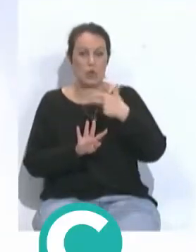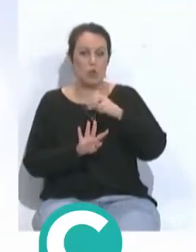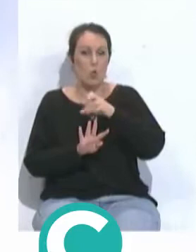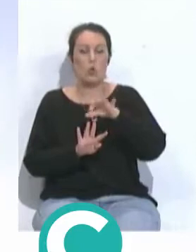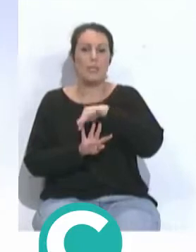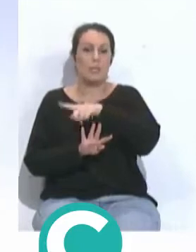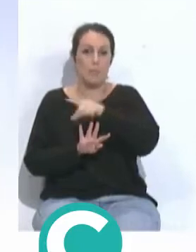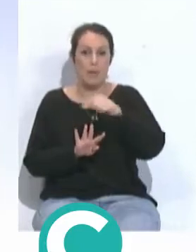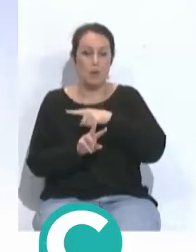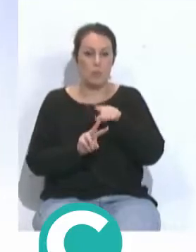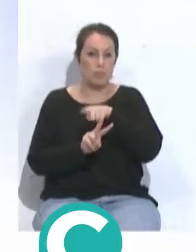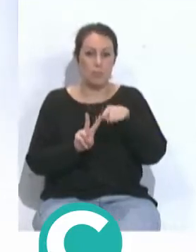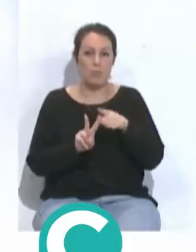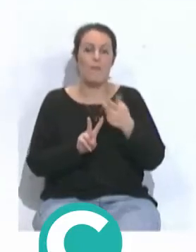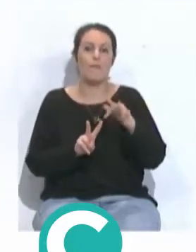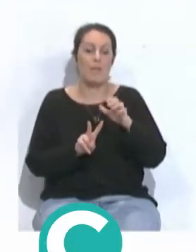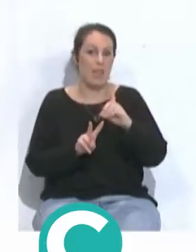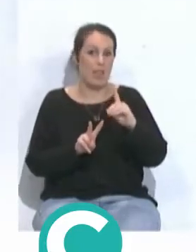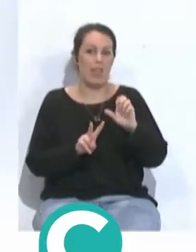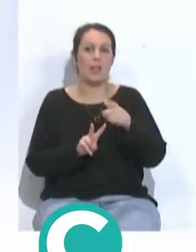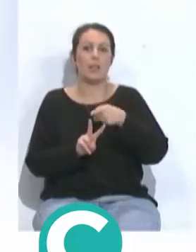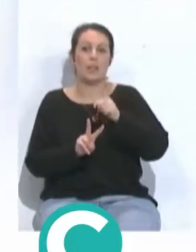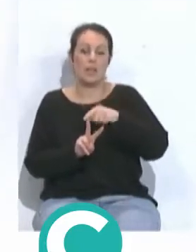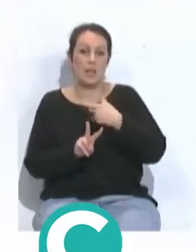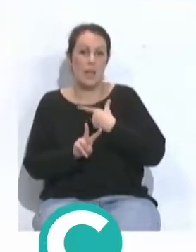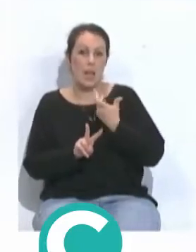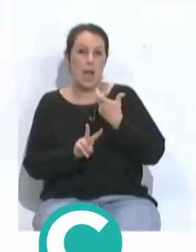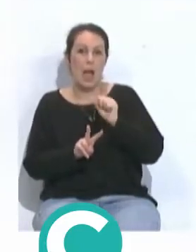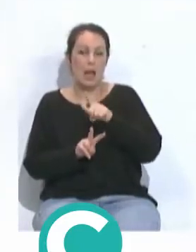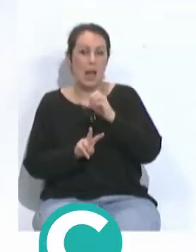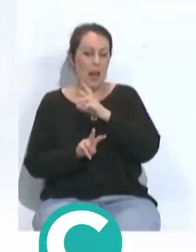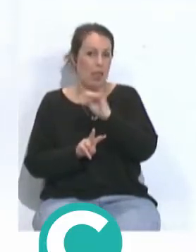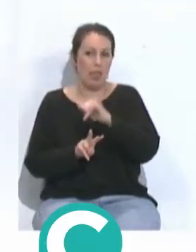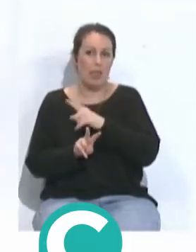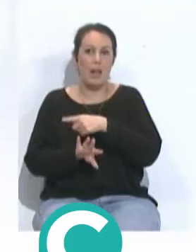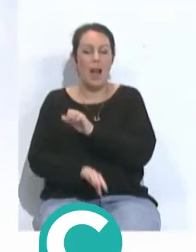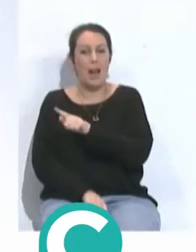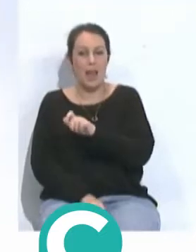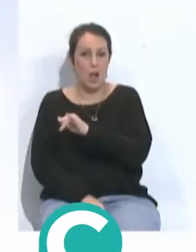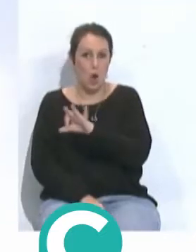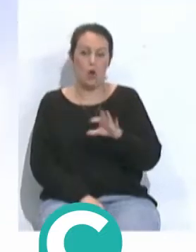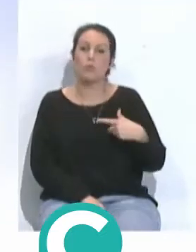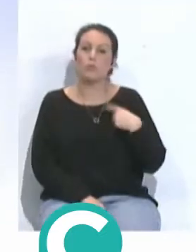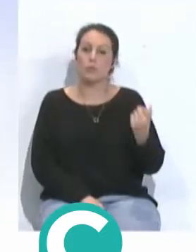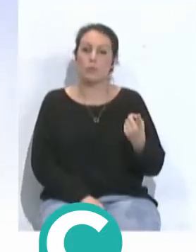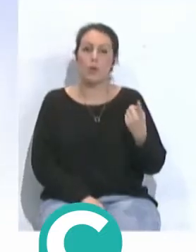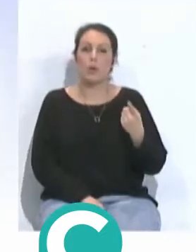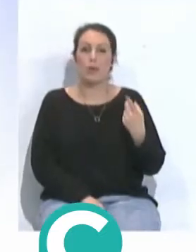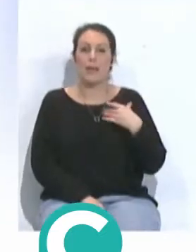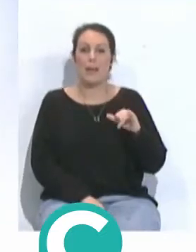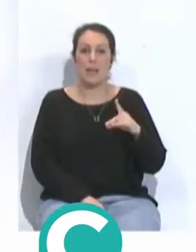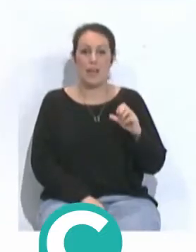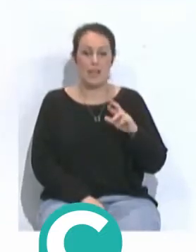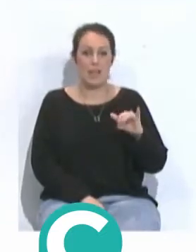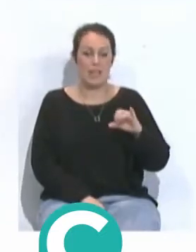y Pacha Espino doble pivote para Fede Sanemeterio y Rubén Alcaraz banda derecha Iván Alejo banda izquierda Osama